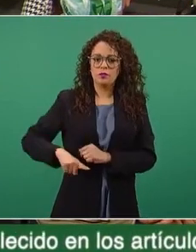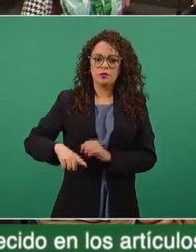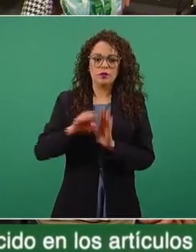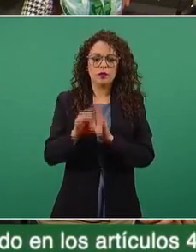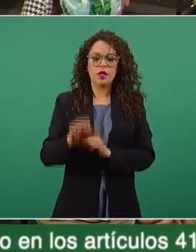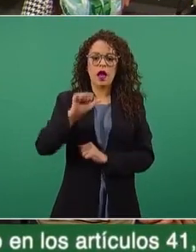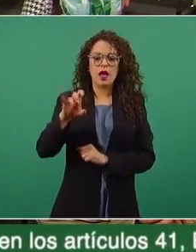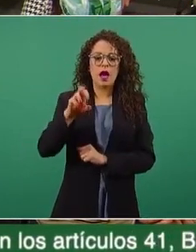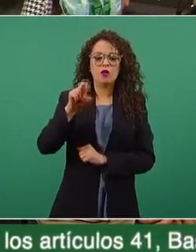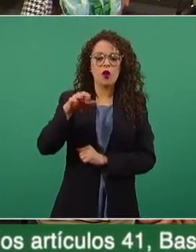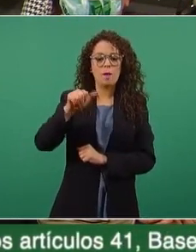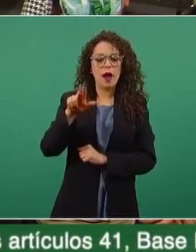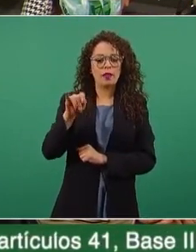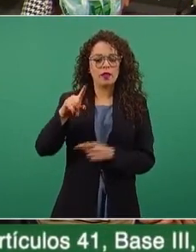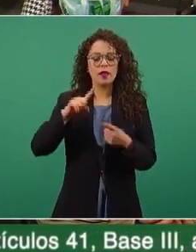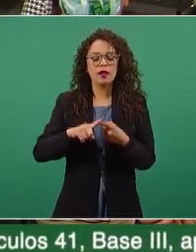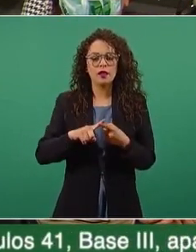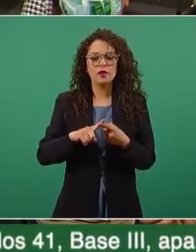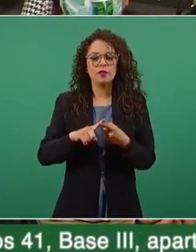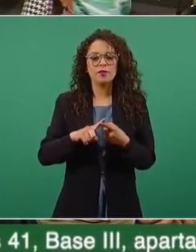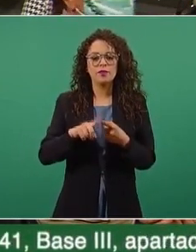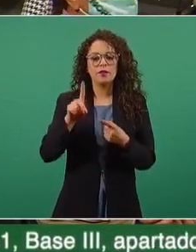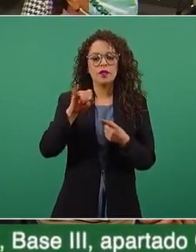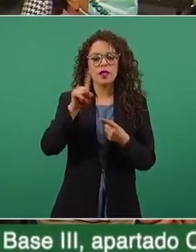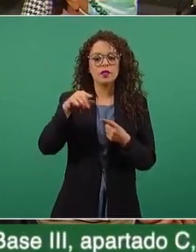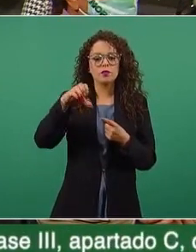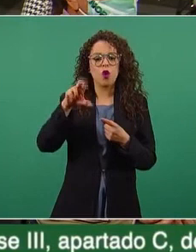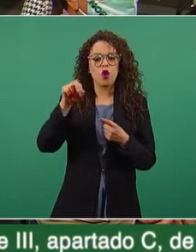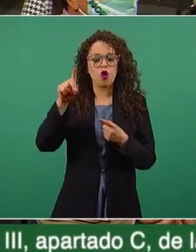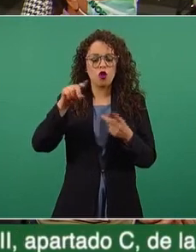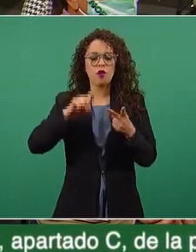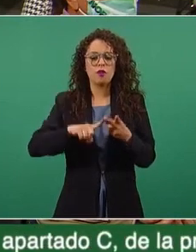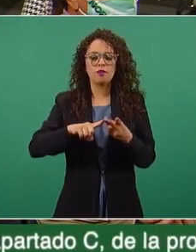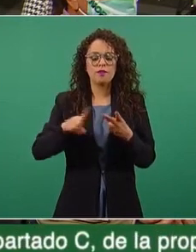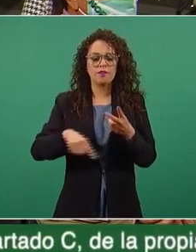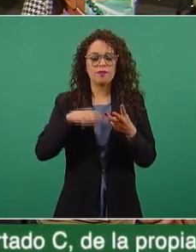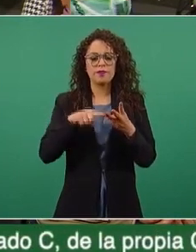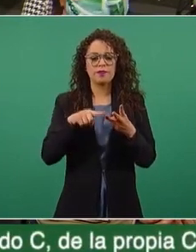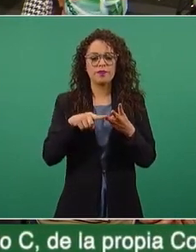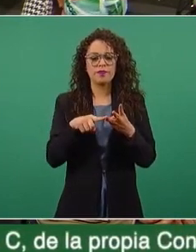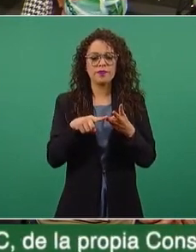Alejandro Martí, está la fundación también de Diez Morodo, está la fundación del